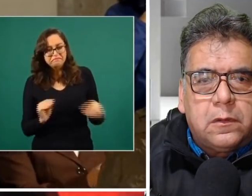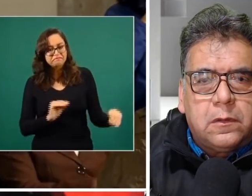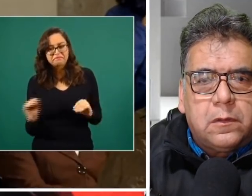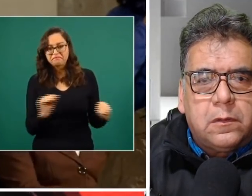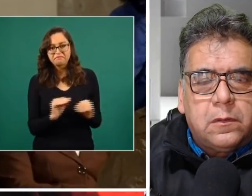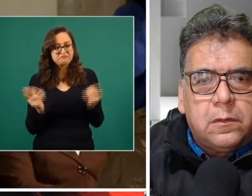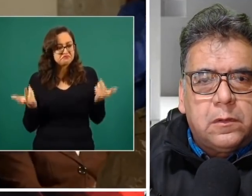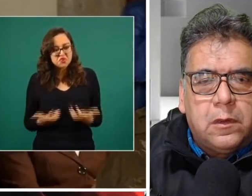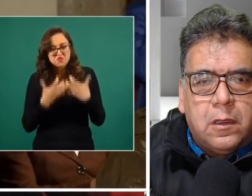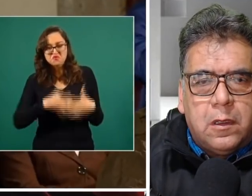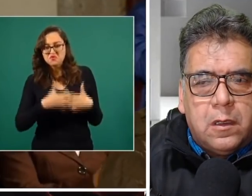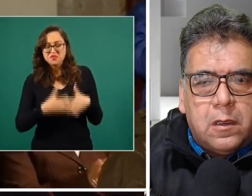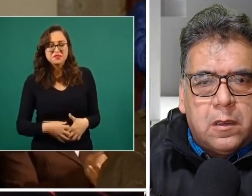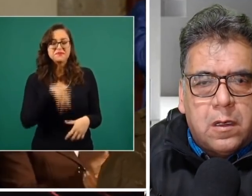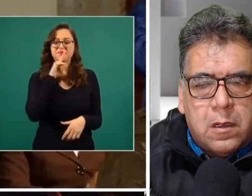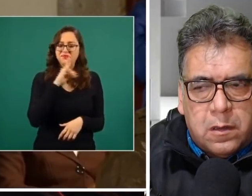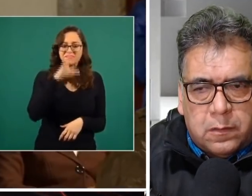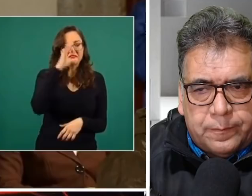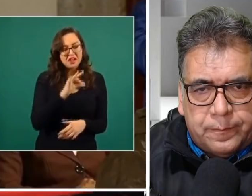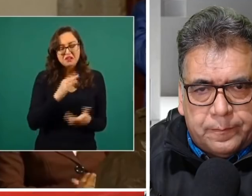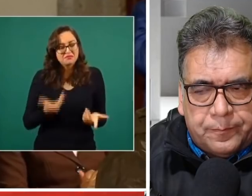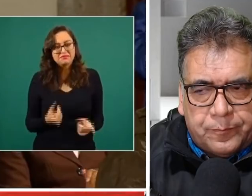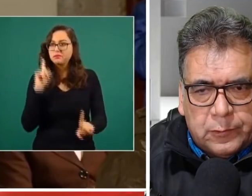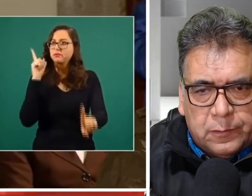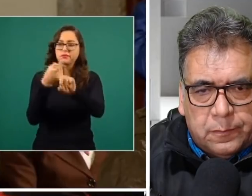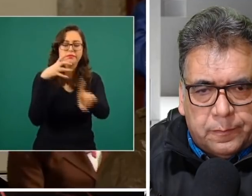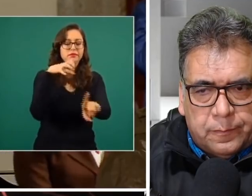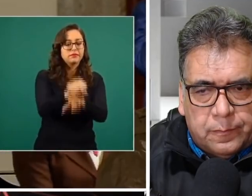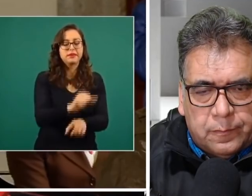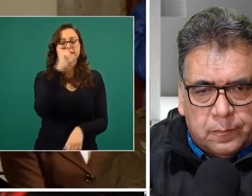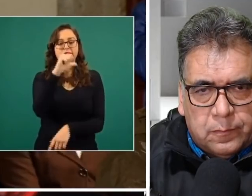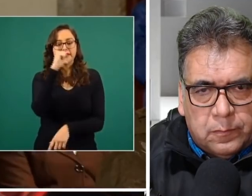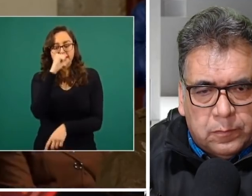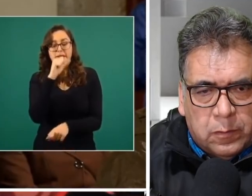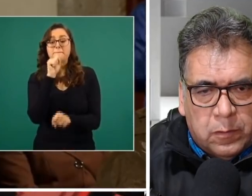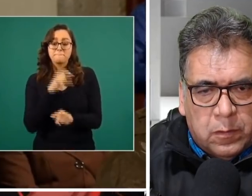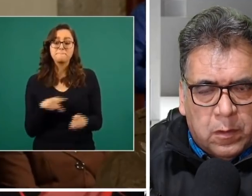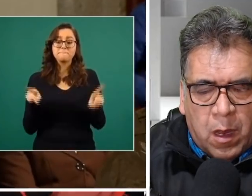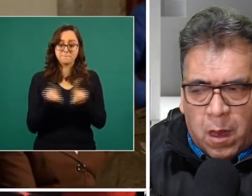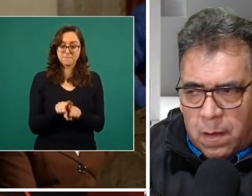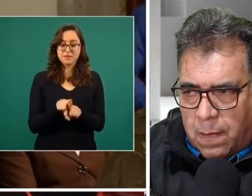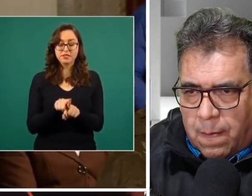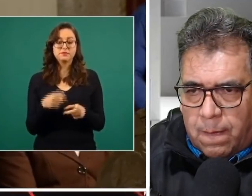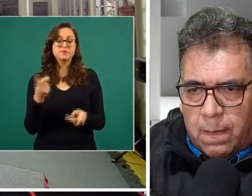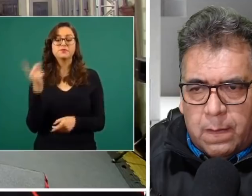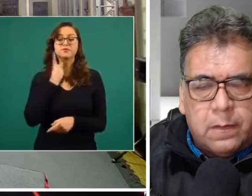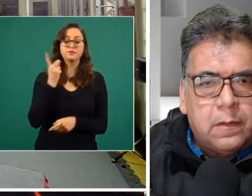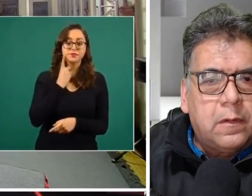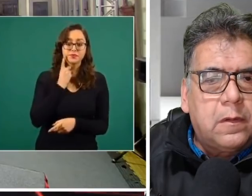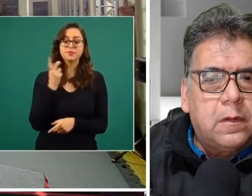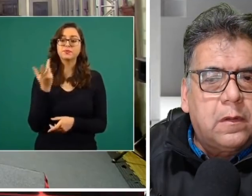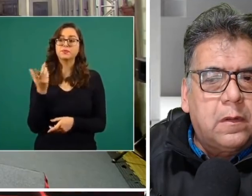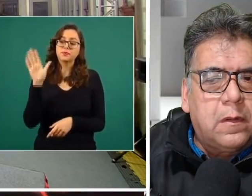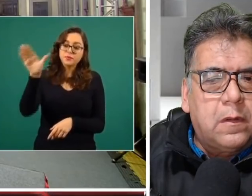varios… no ha cumplido con su objetivo pues. El auditor también ha solicitado a los propios diputados la forma de